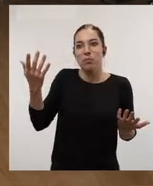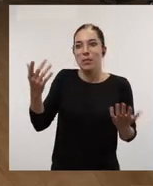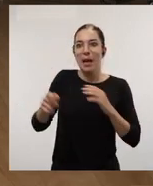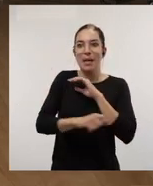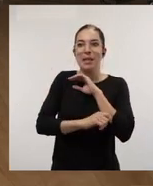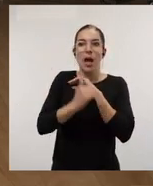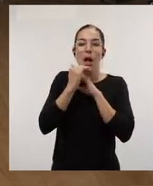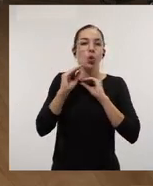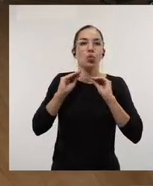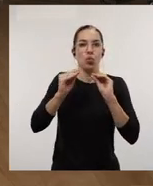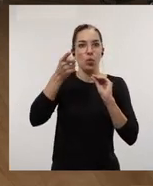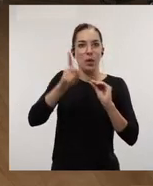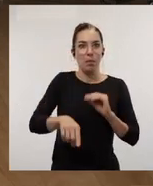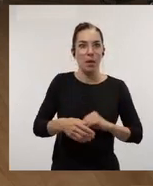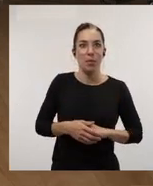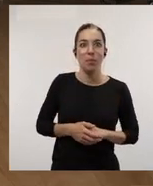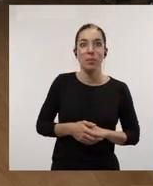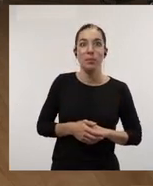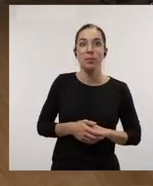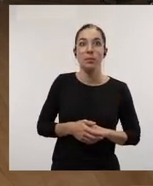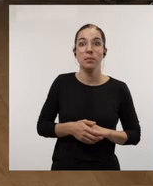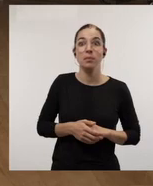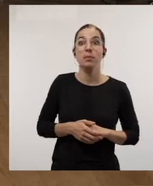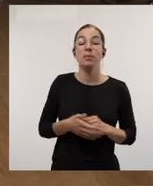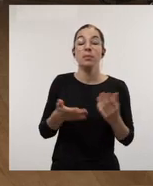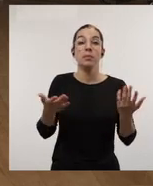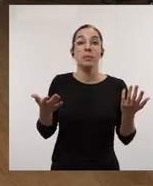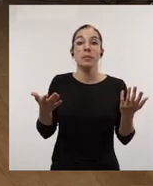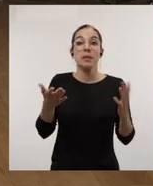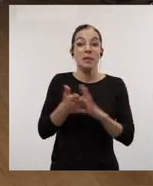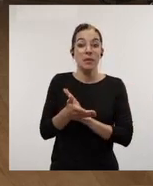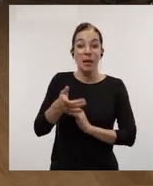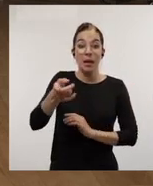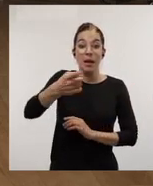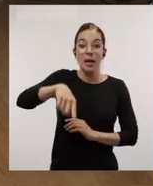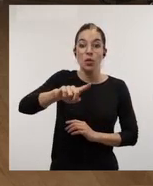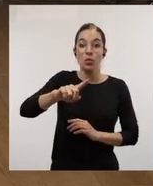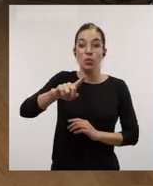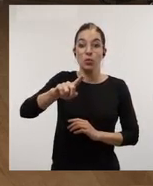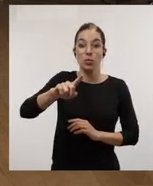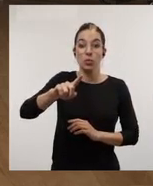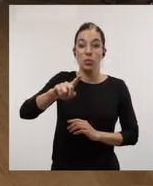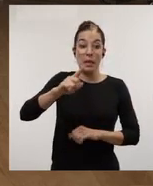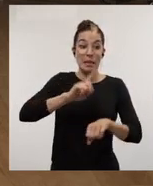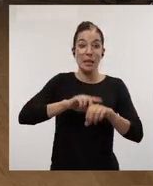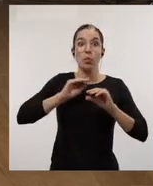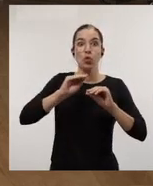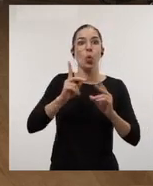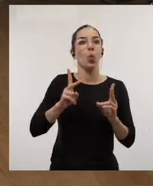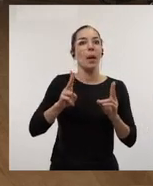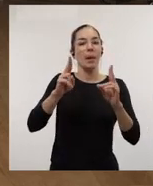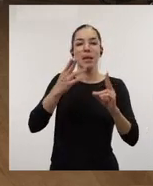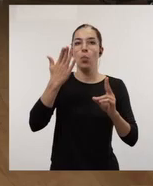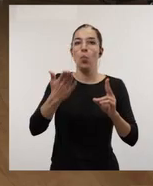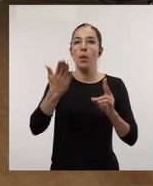como algo suyo y de alguna manera pues han dedicado una parte importante de su tiempo